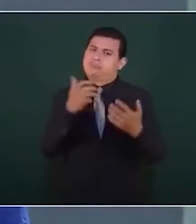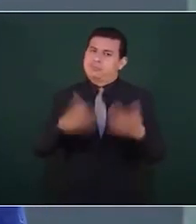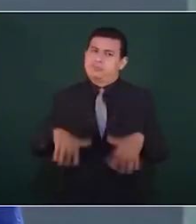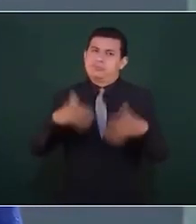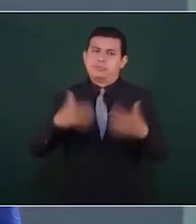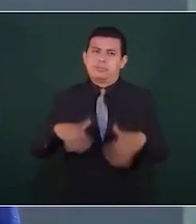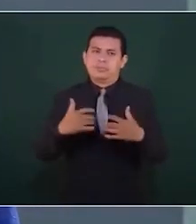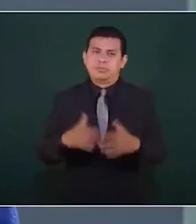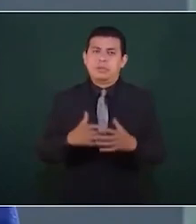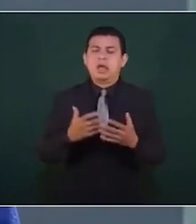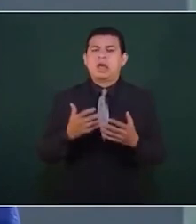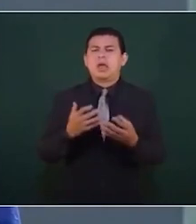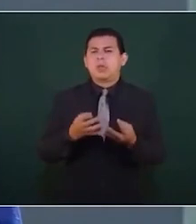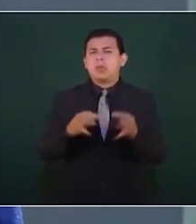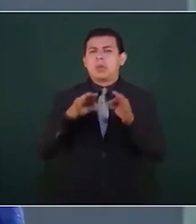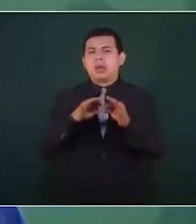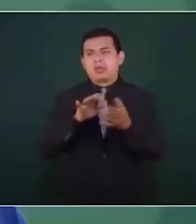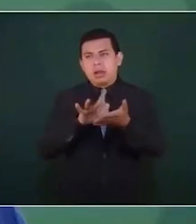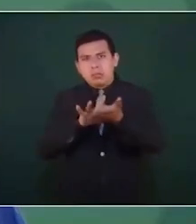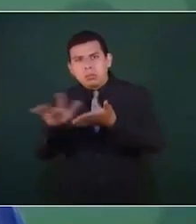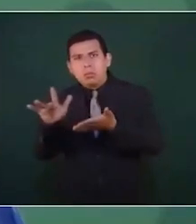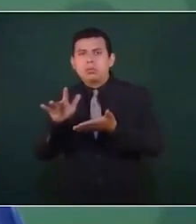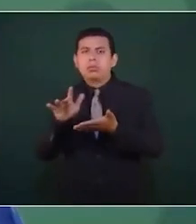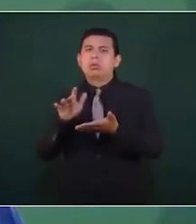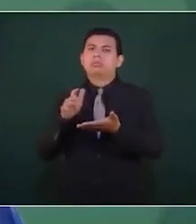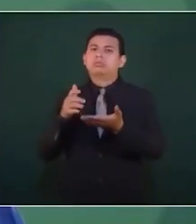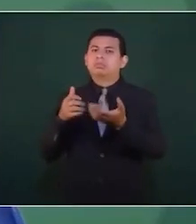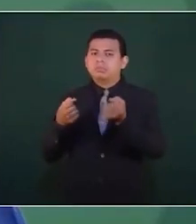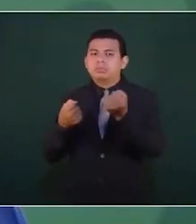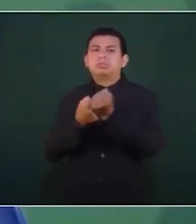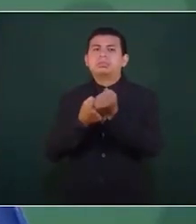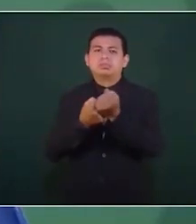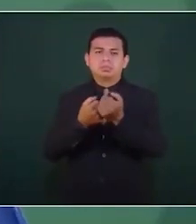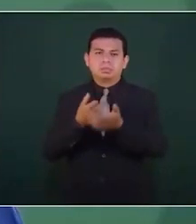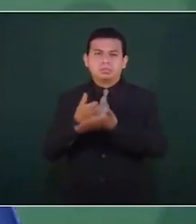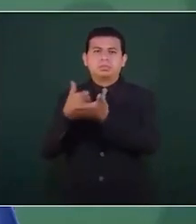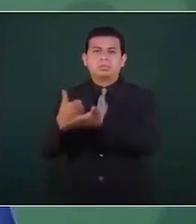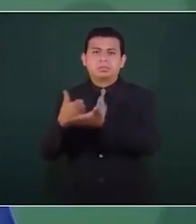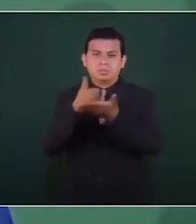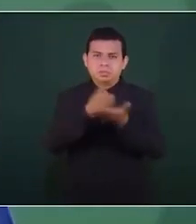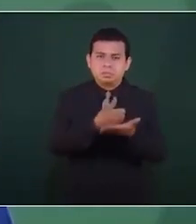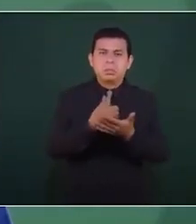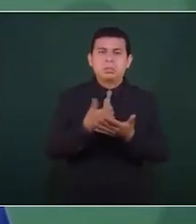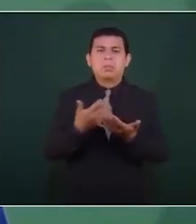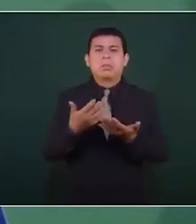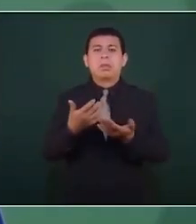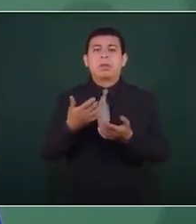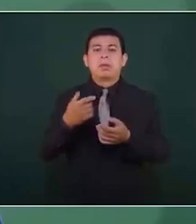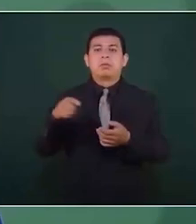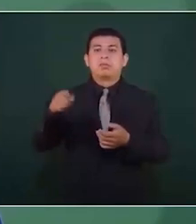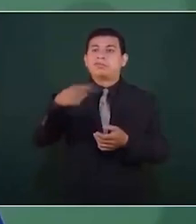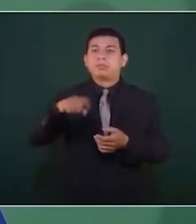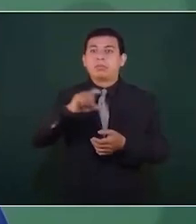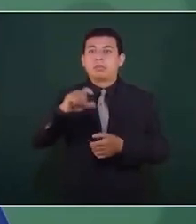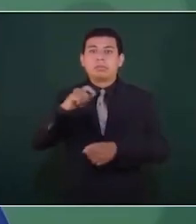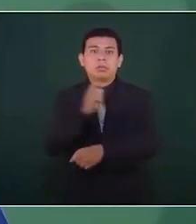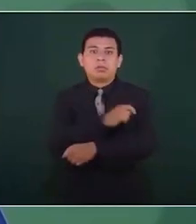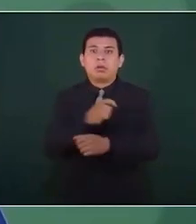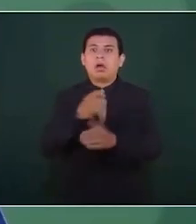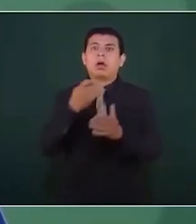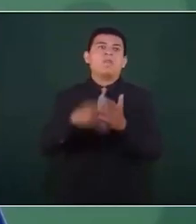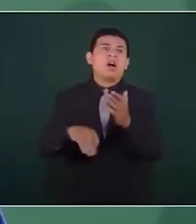la cooperación para que no falten las vacunas